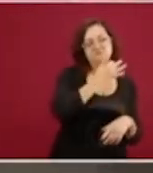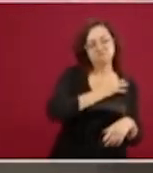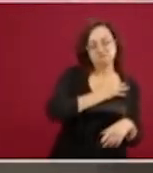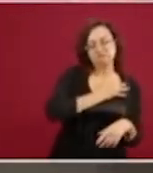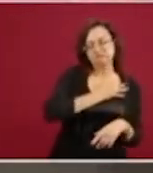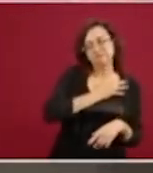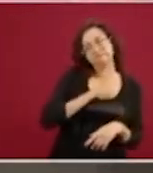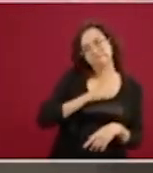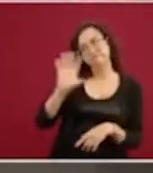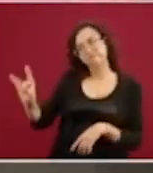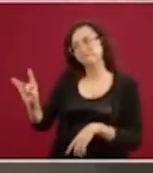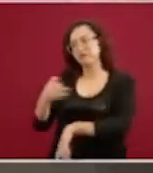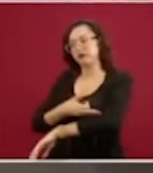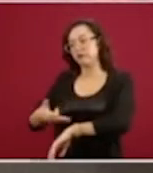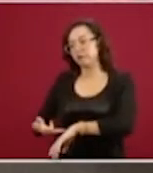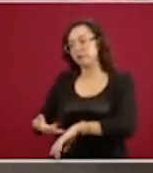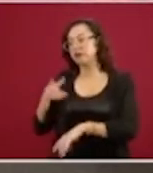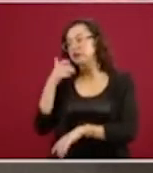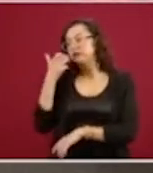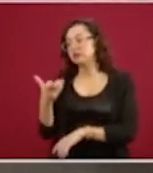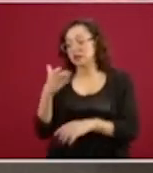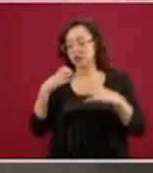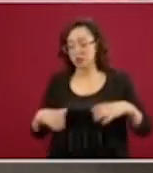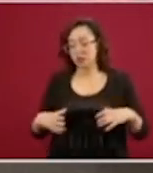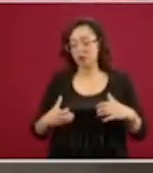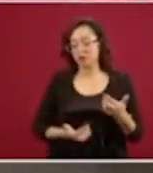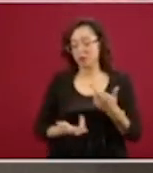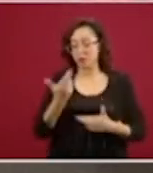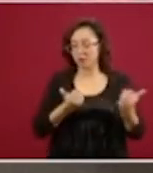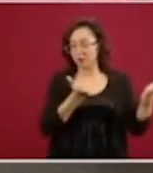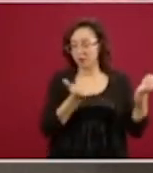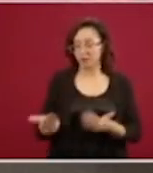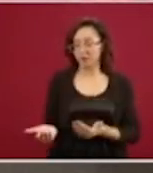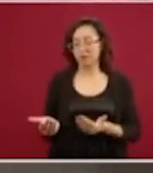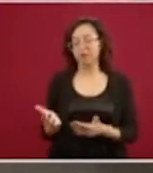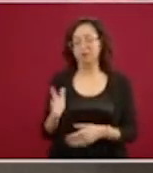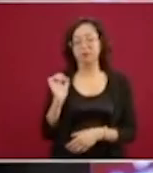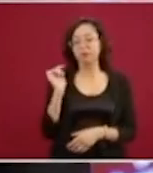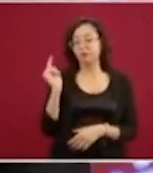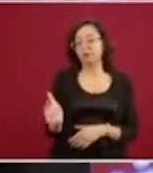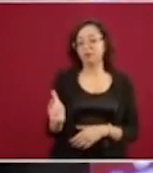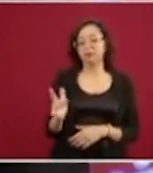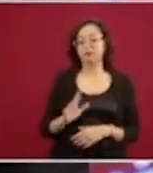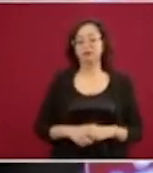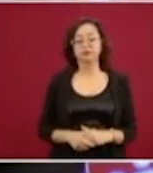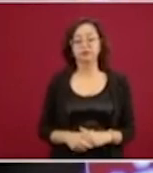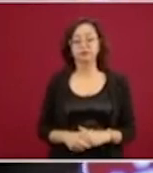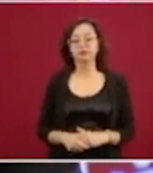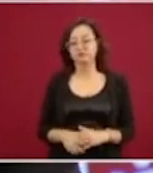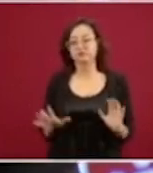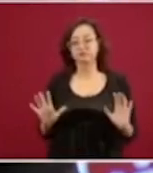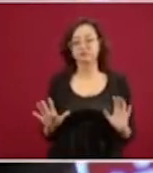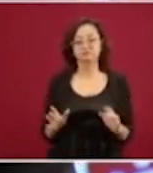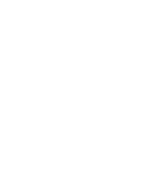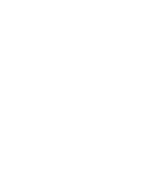regresar a México a sus seres queridos que hubiesen sido afectados en esta pandemia. Eso es lo que está